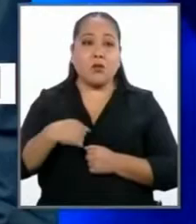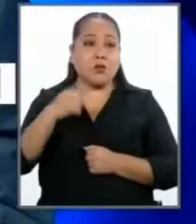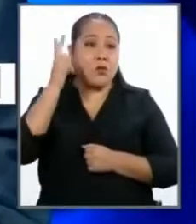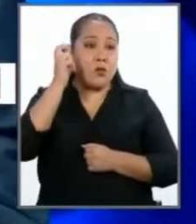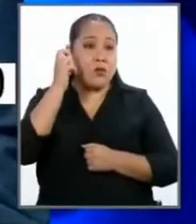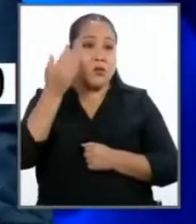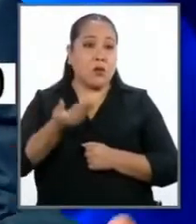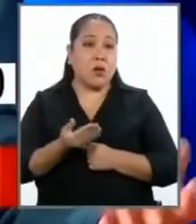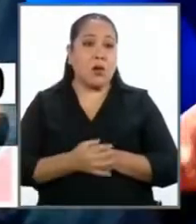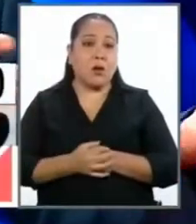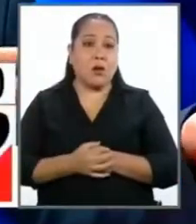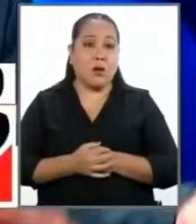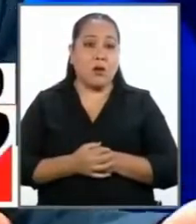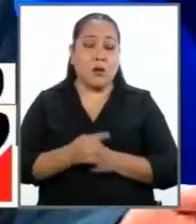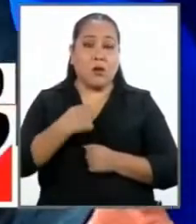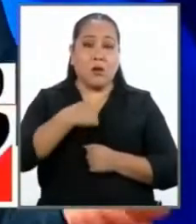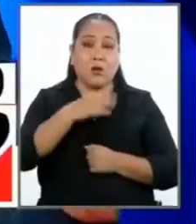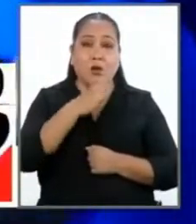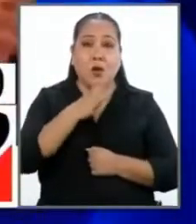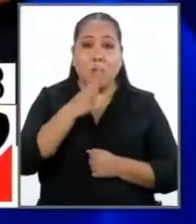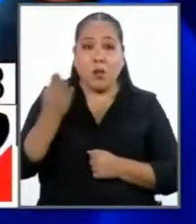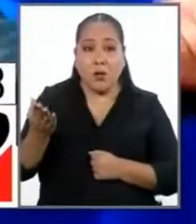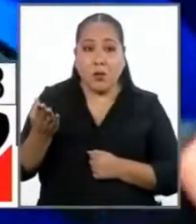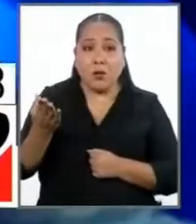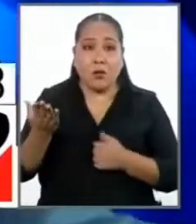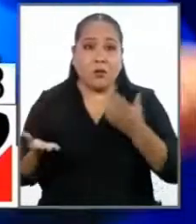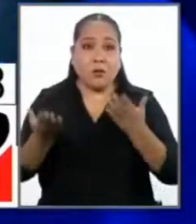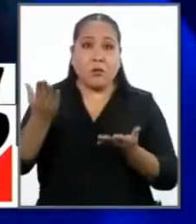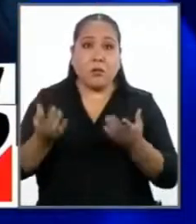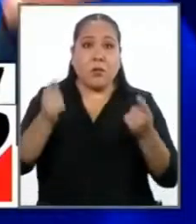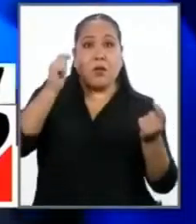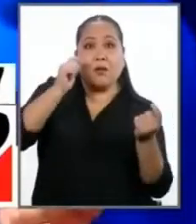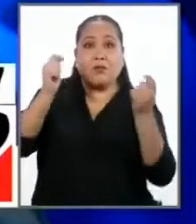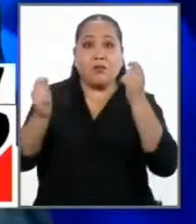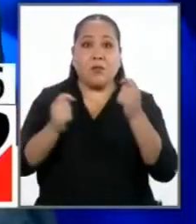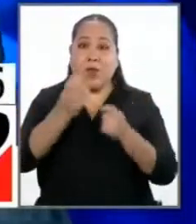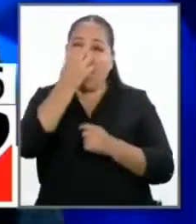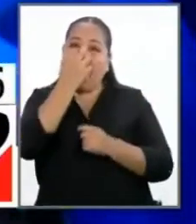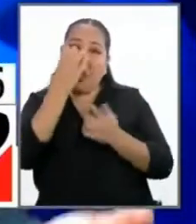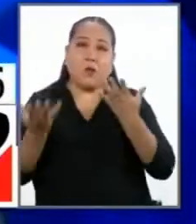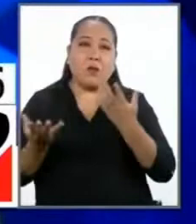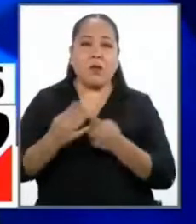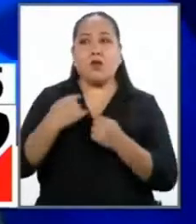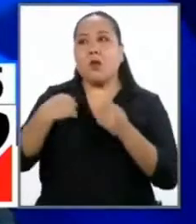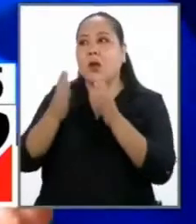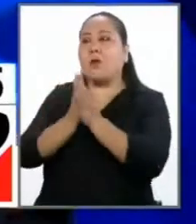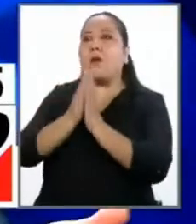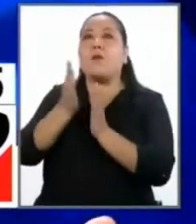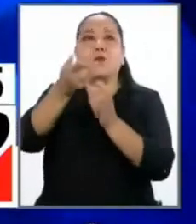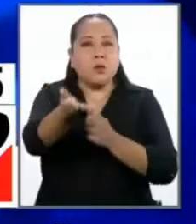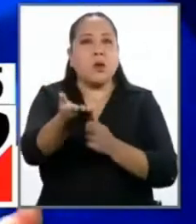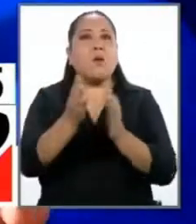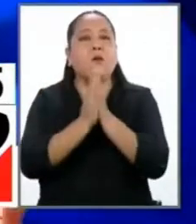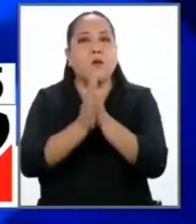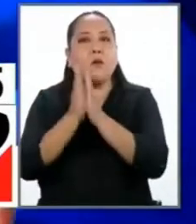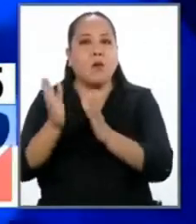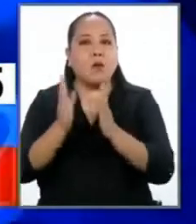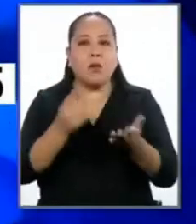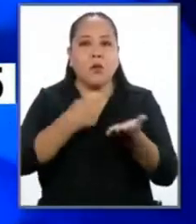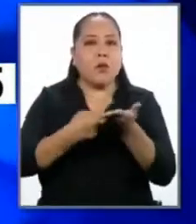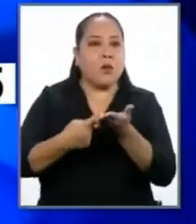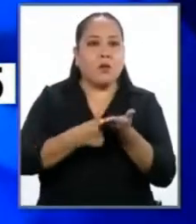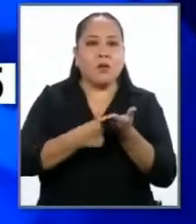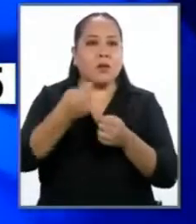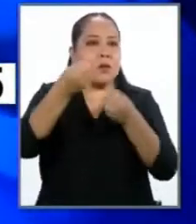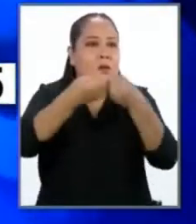yo lo he escuchado. Pero cuando yo estaba hablando, estaba haciendo payasadas. Entonces yo le pido que usted ponga orden porque si no el